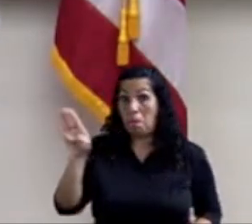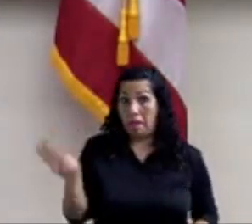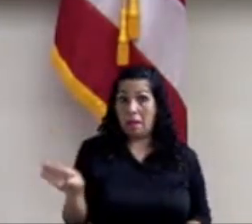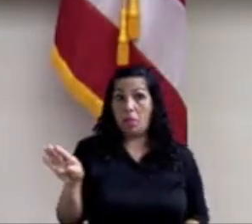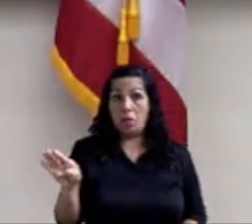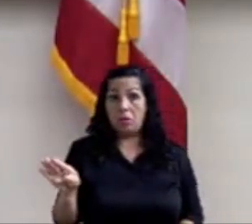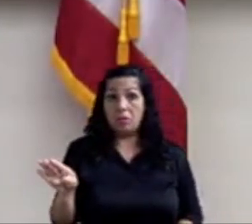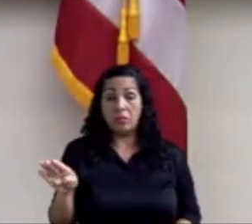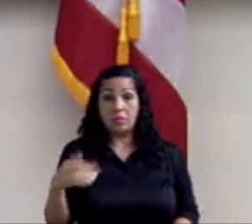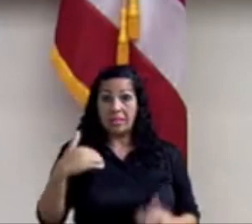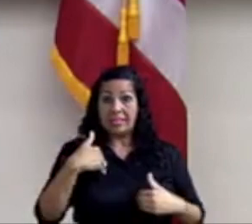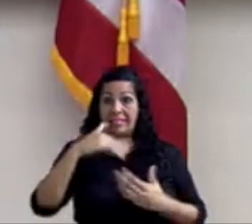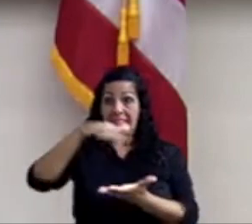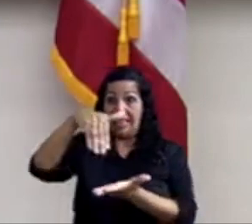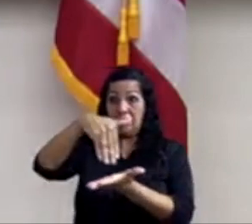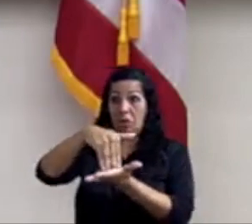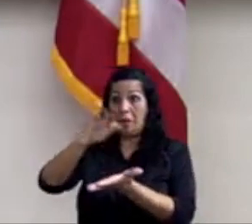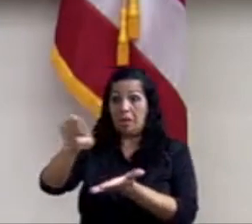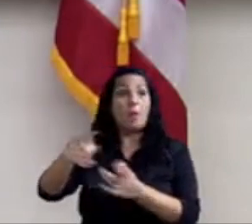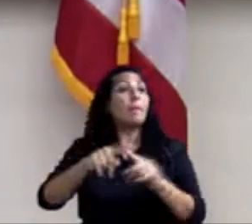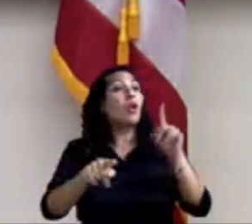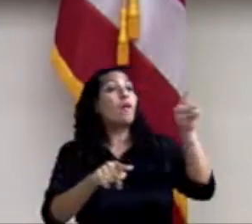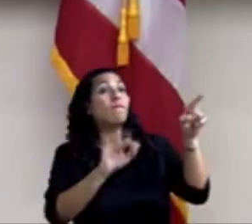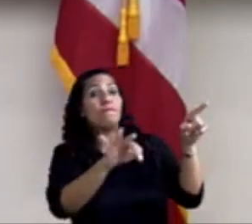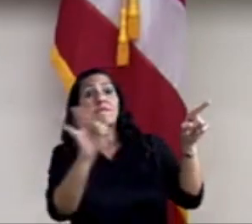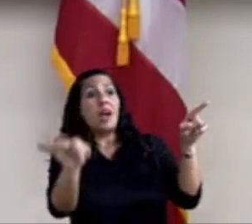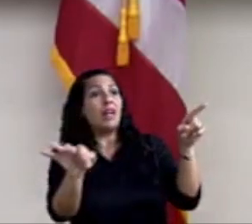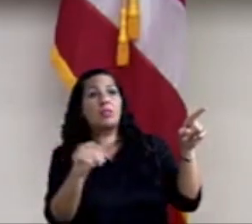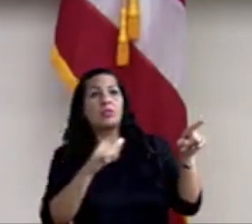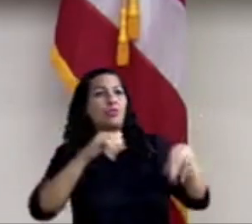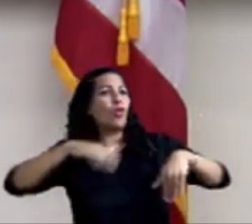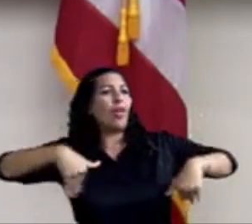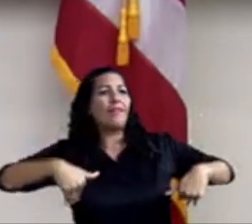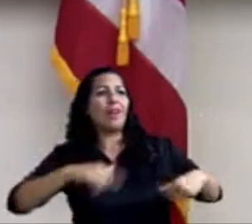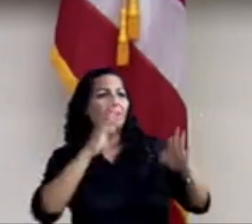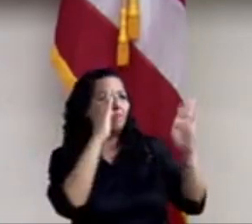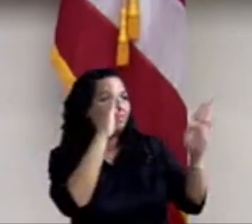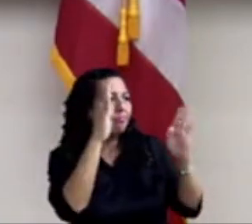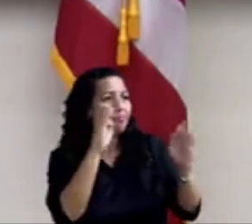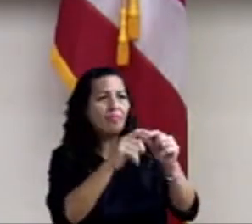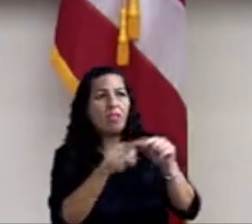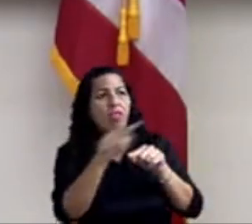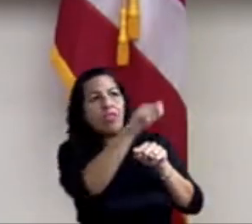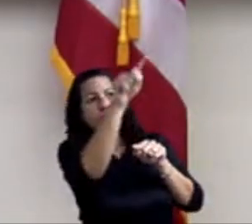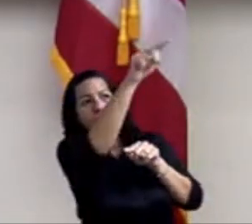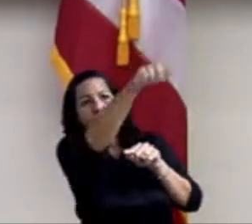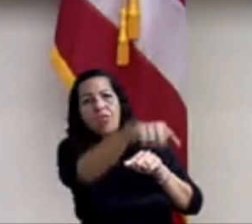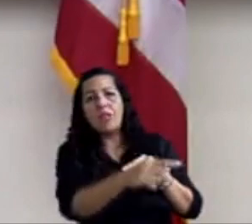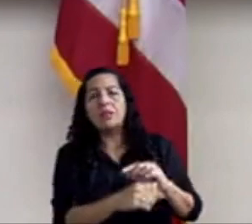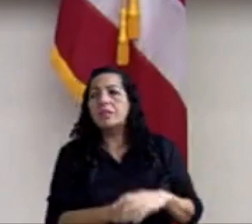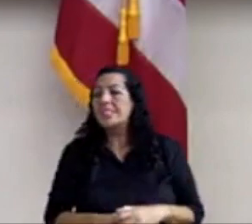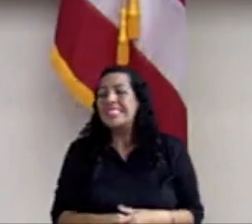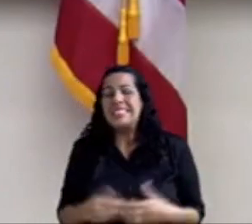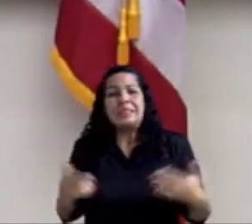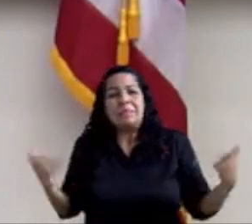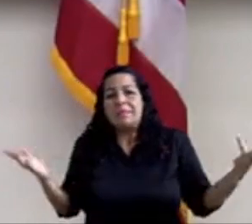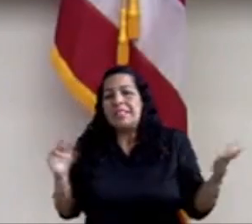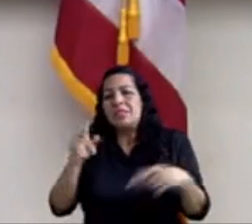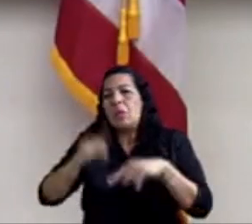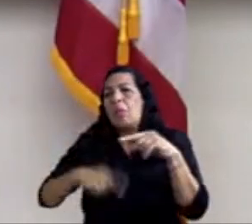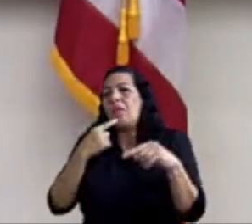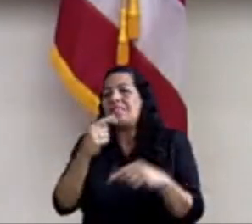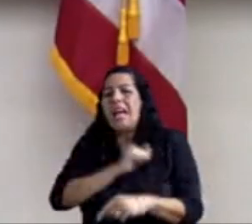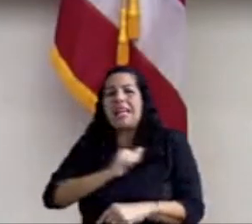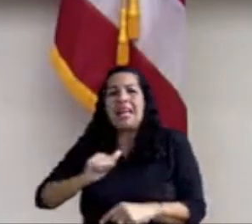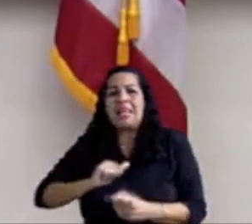hizo unos centros de vacunación, pero el de Fajardo no ha atendido comunidades como Mansión del Sapo, Maternillo. Bueno, yo no voy a hablar de alcaldes en particular,